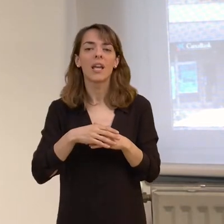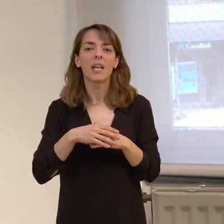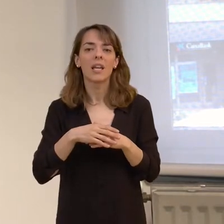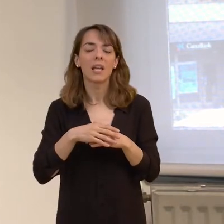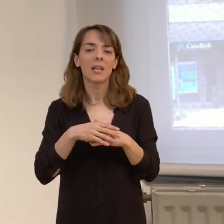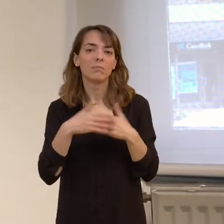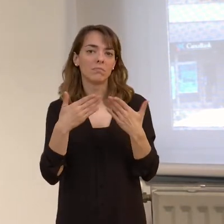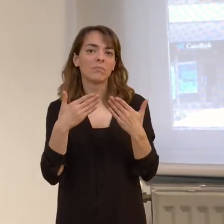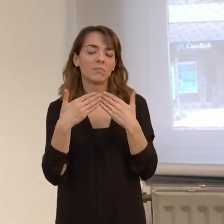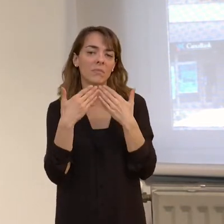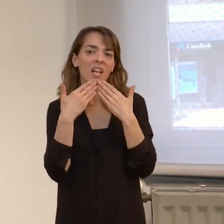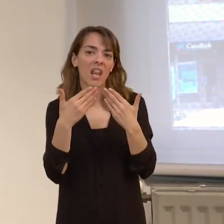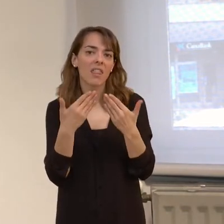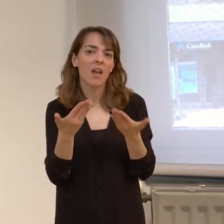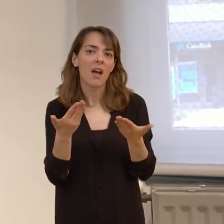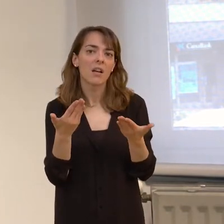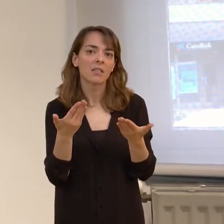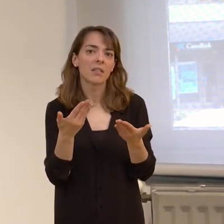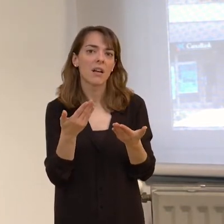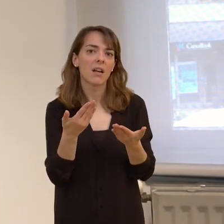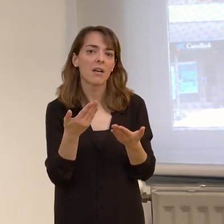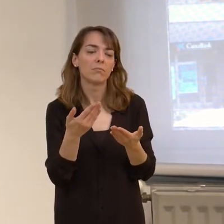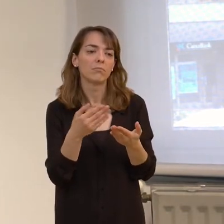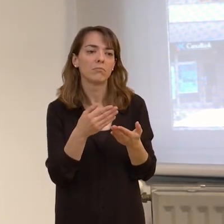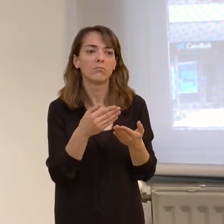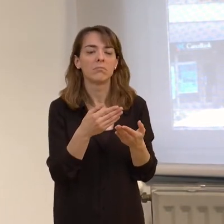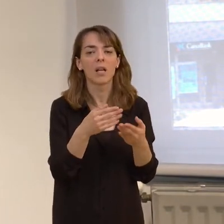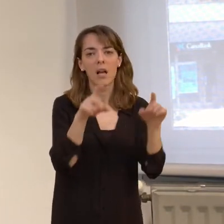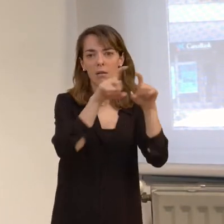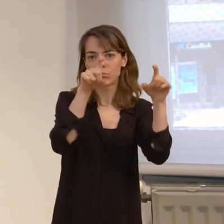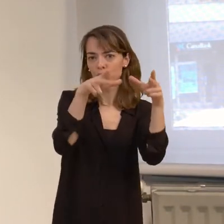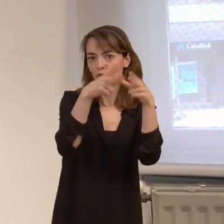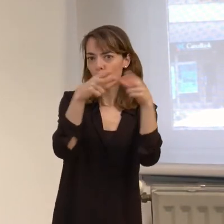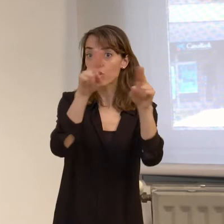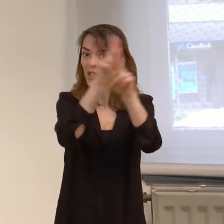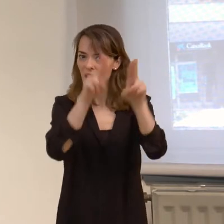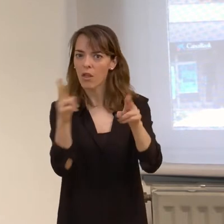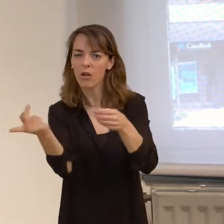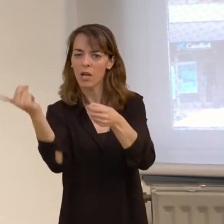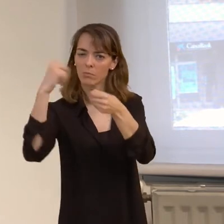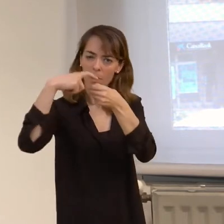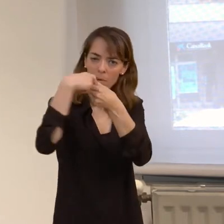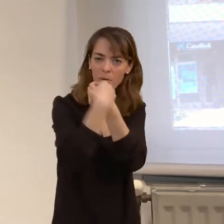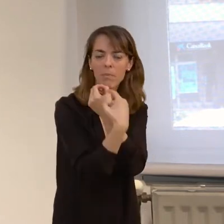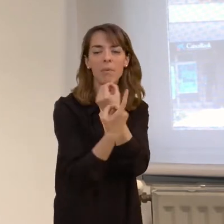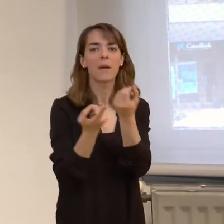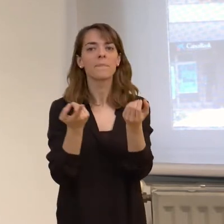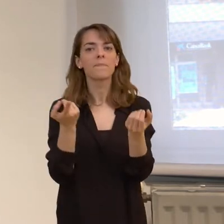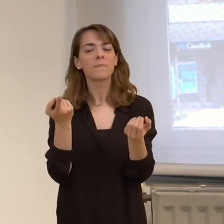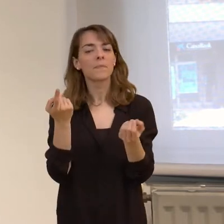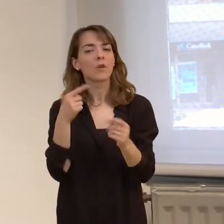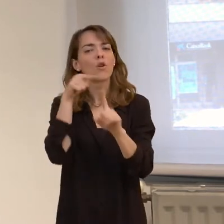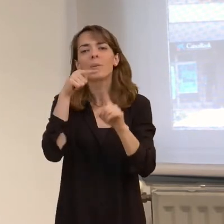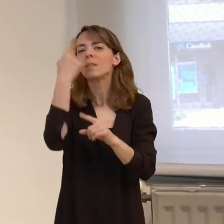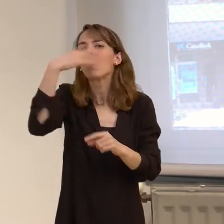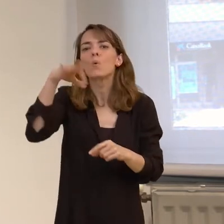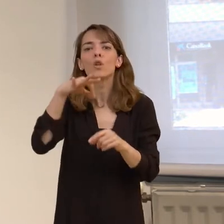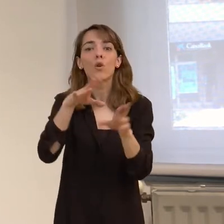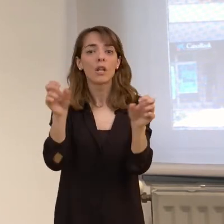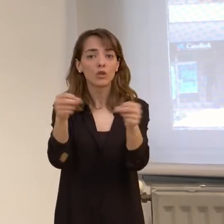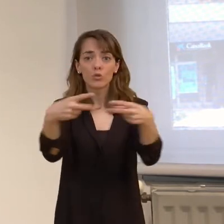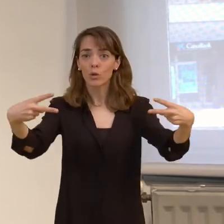con varios socios internacionales y con el objetivo único del